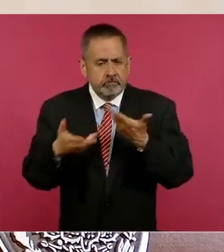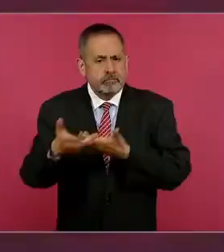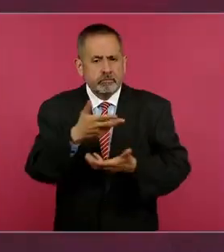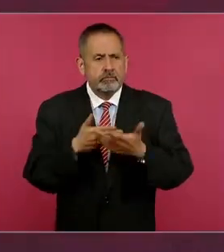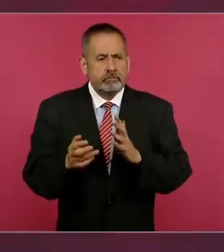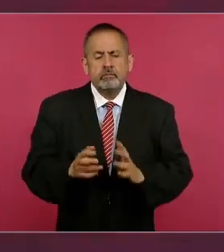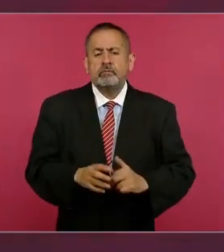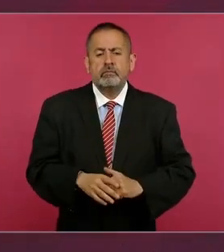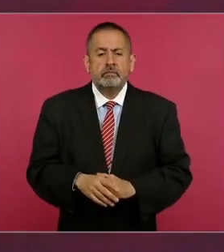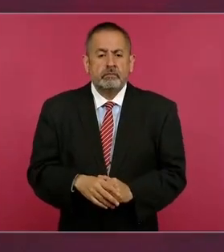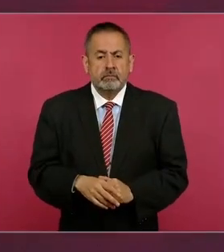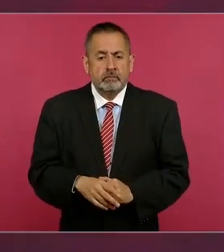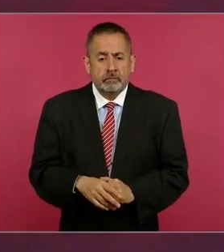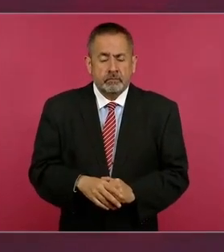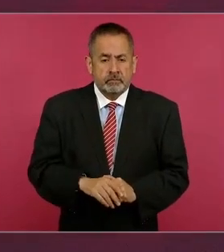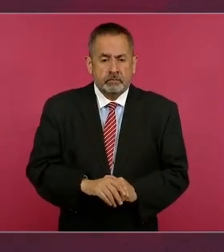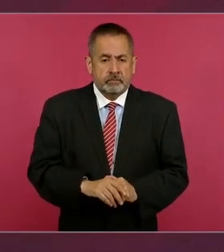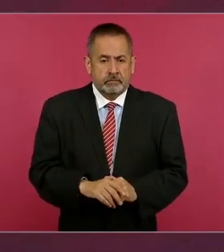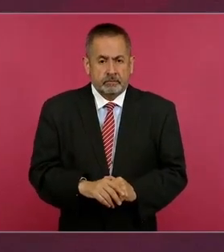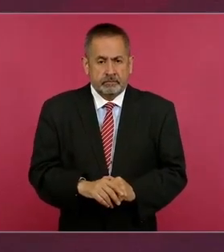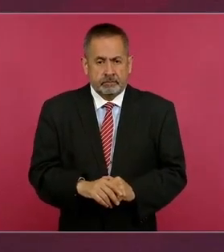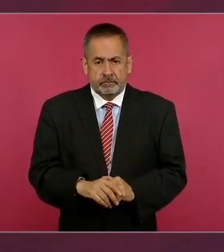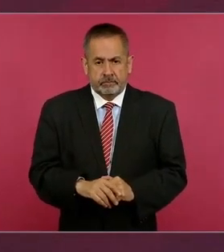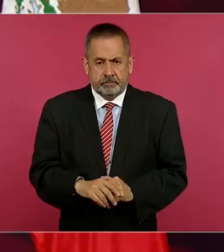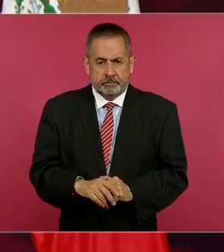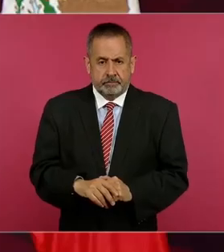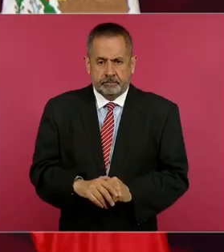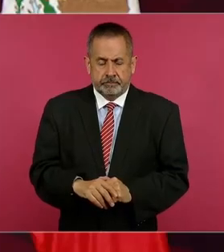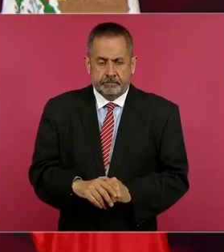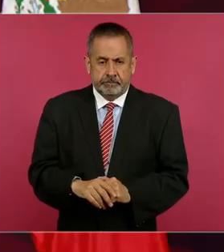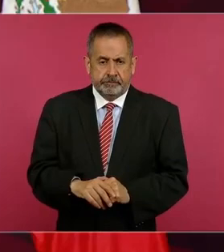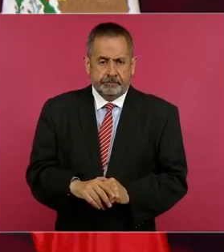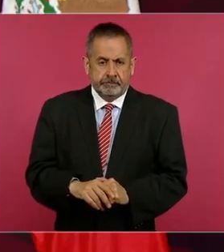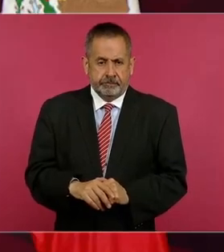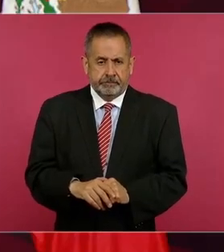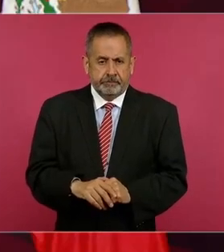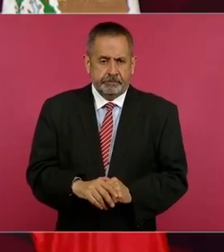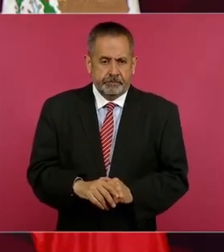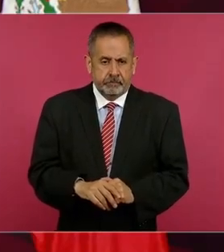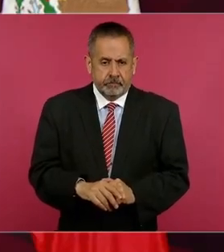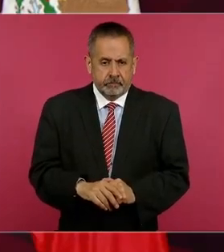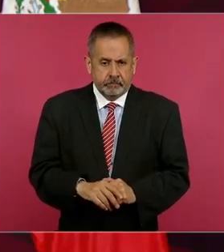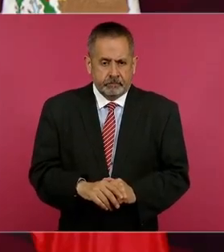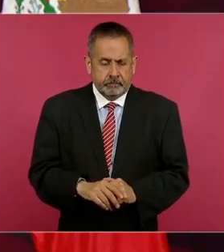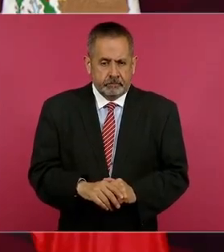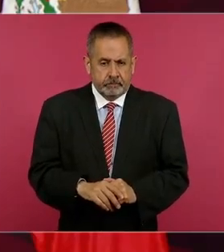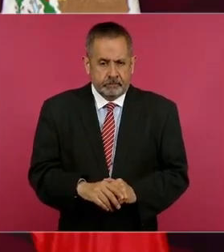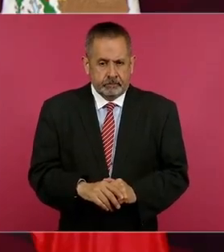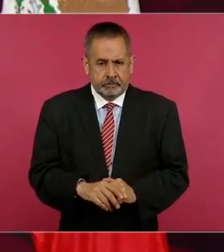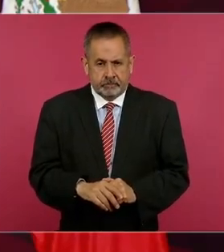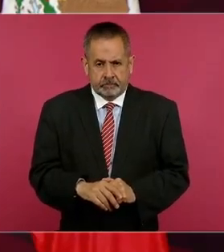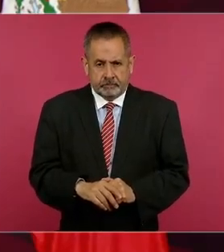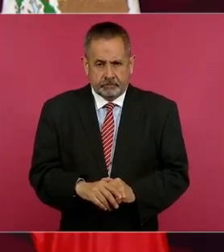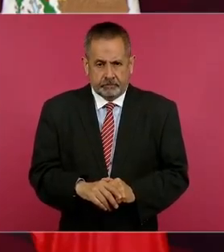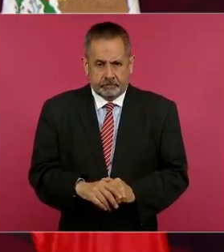tienen